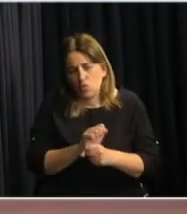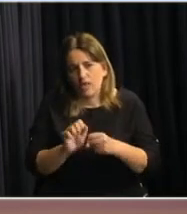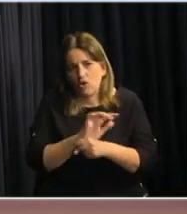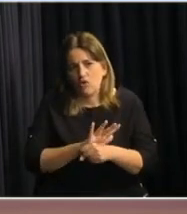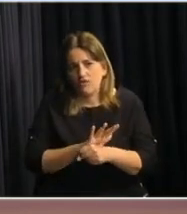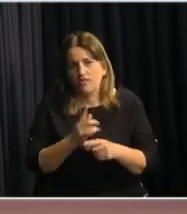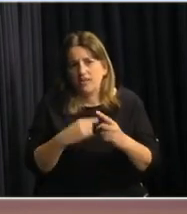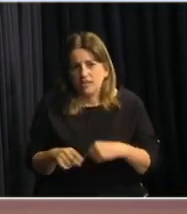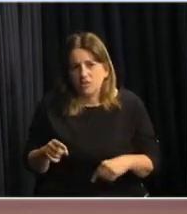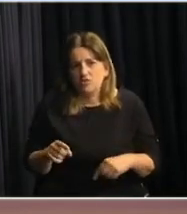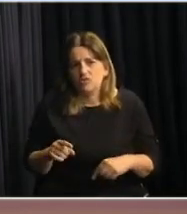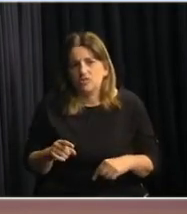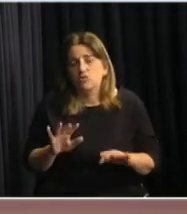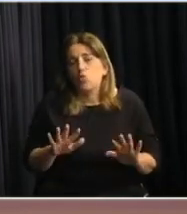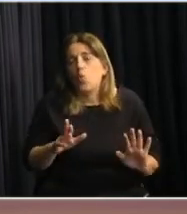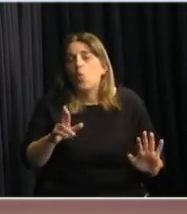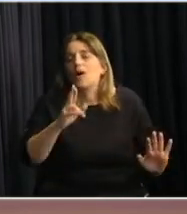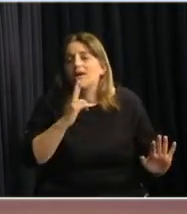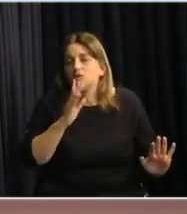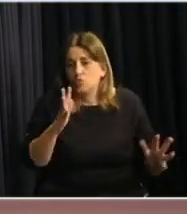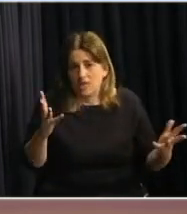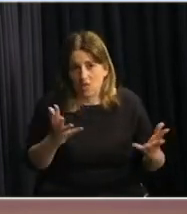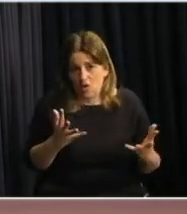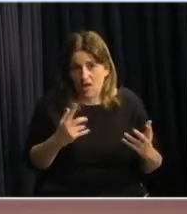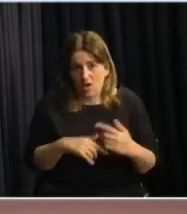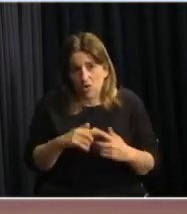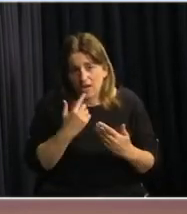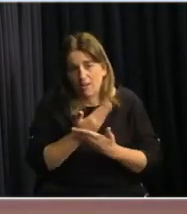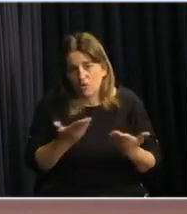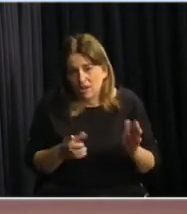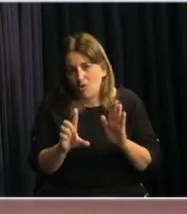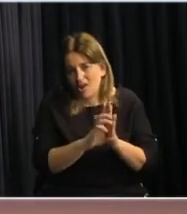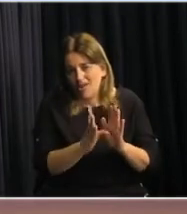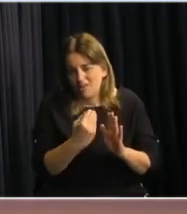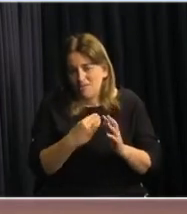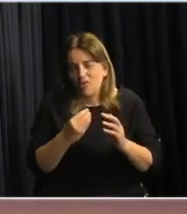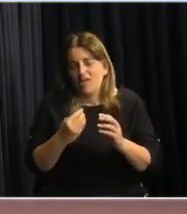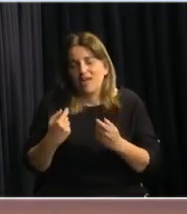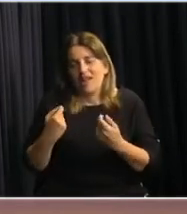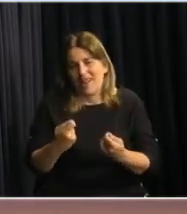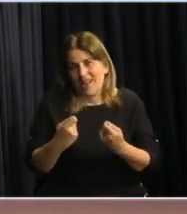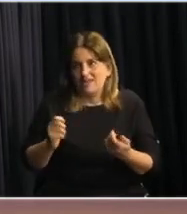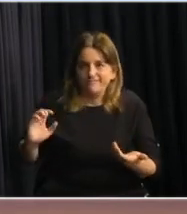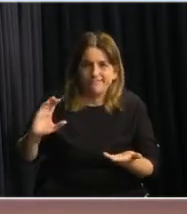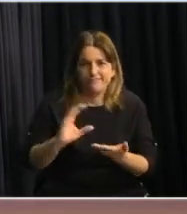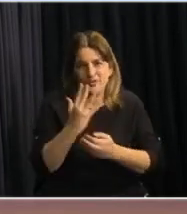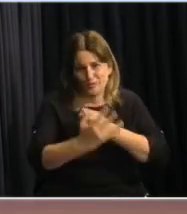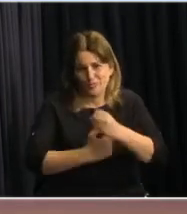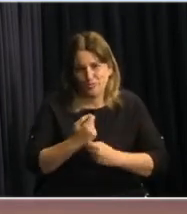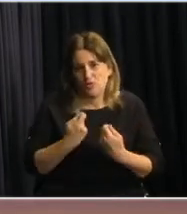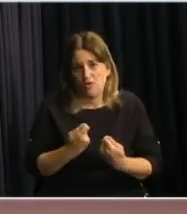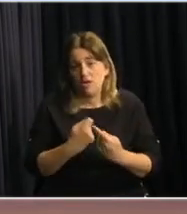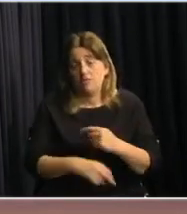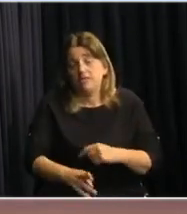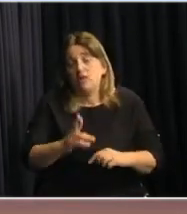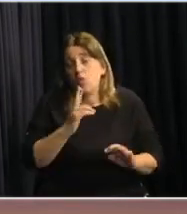el resultado fiscal que se presentó en la ley de presupuesto, estamos revisando que va a ser un resultado